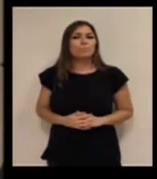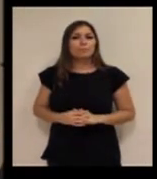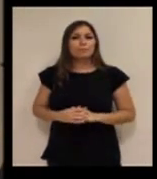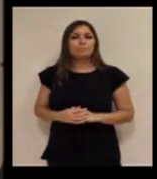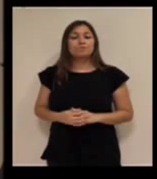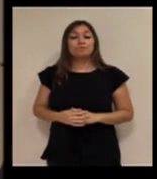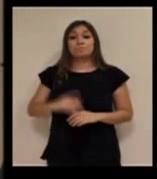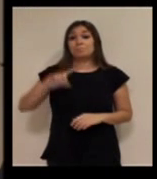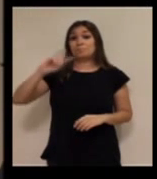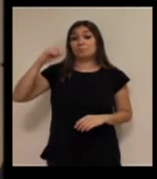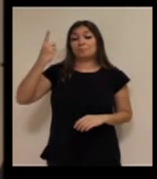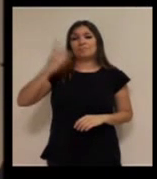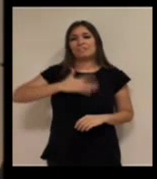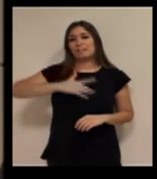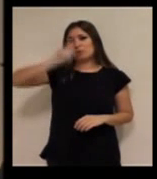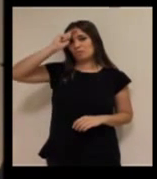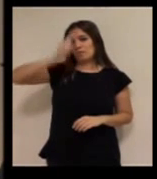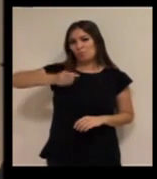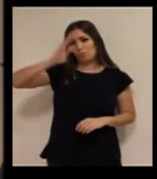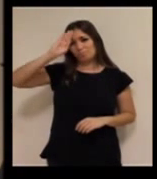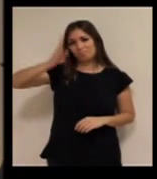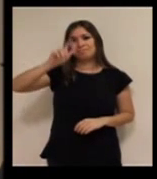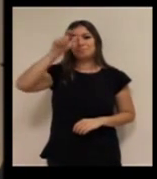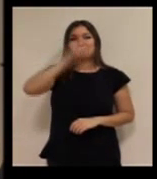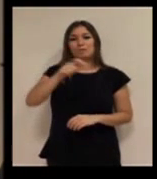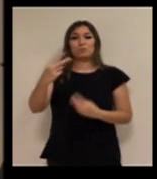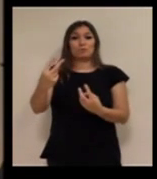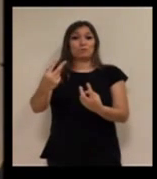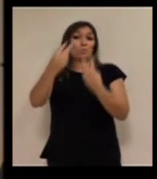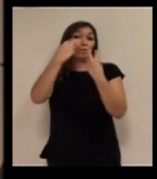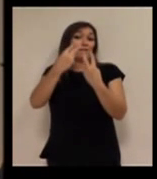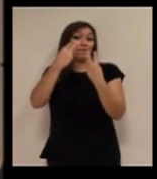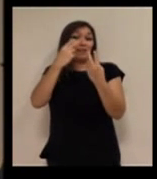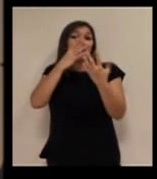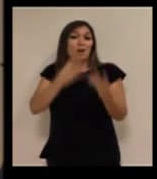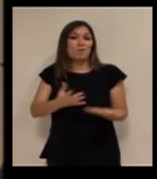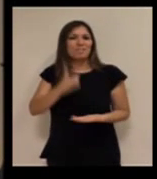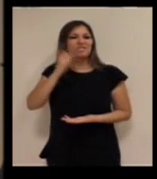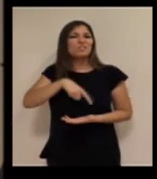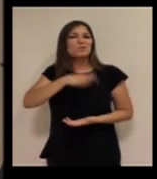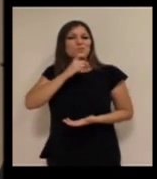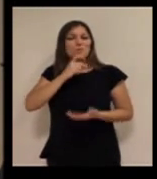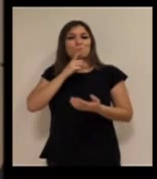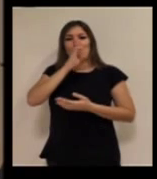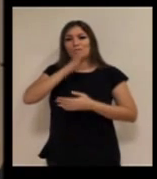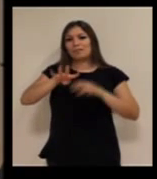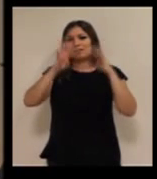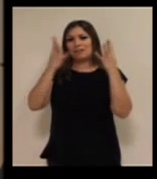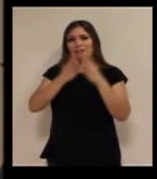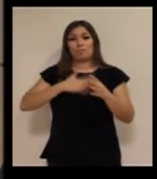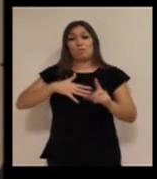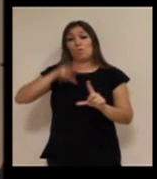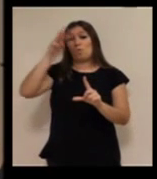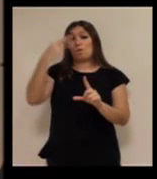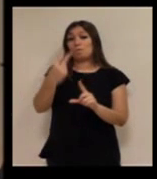Antes de nada quiero saludar a todas las personas que nos estén viendo a través de internet en nuestra página web.